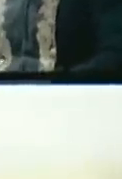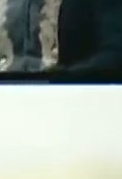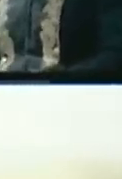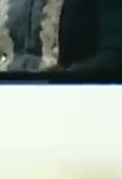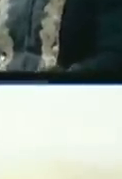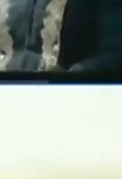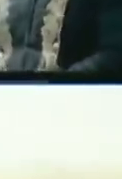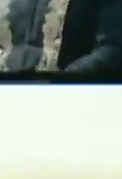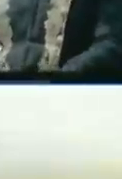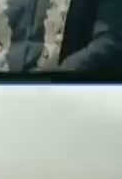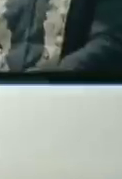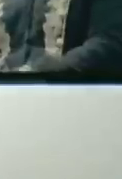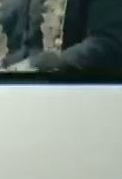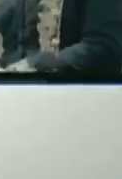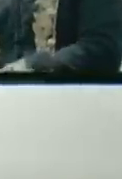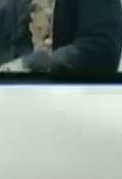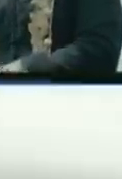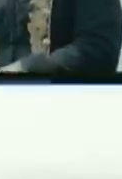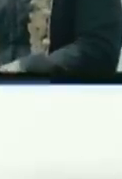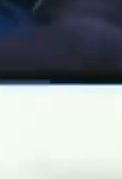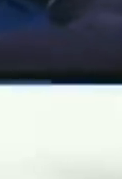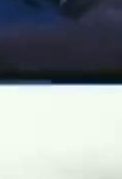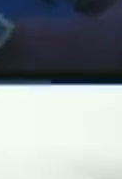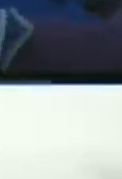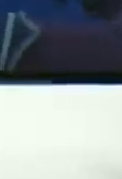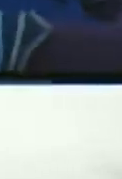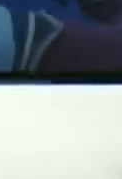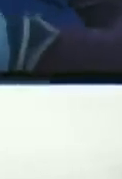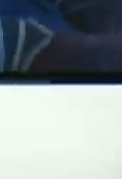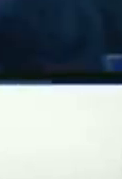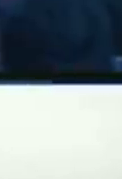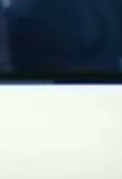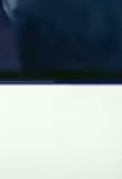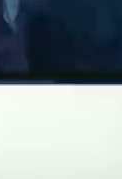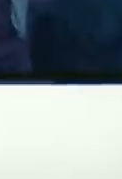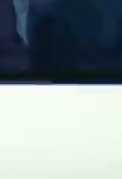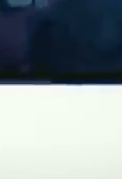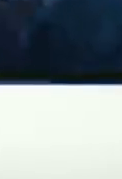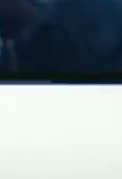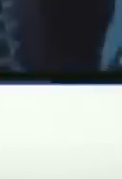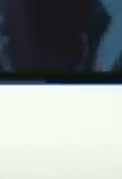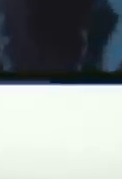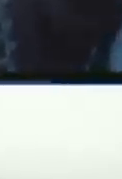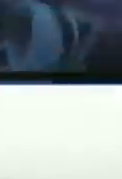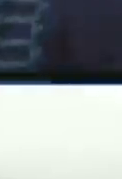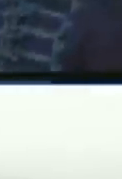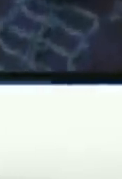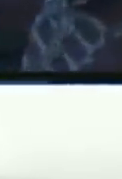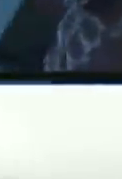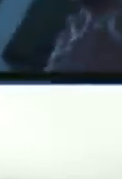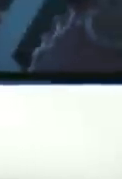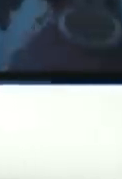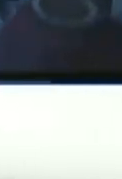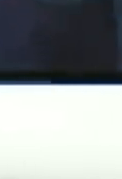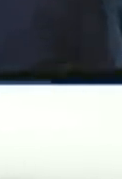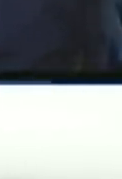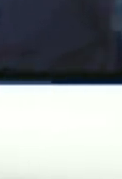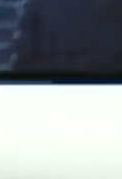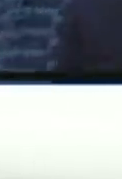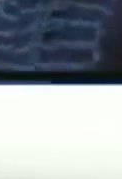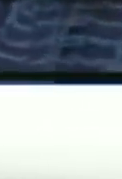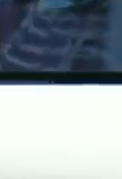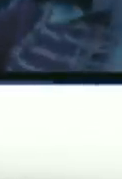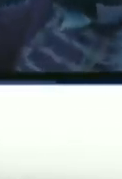exacto la cual la que estoy representando con orgullo a negro primero más nada pues nuestro negro primero